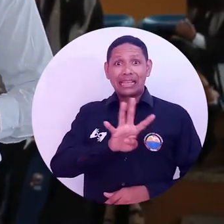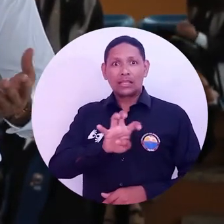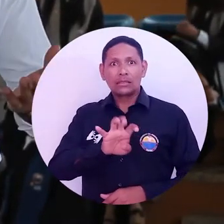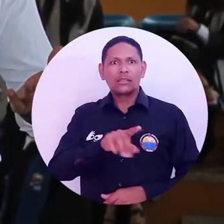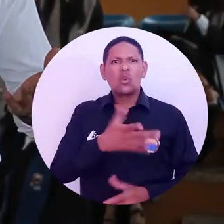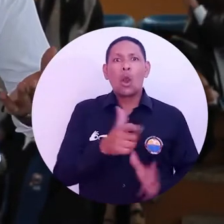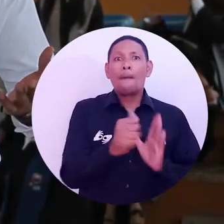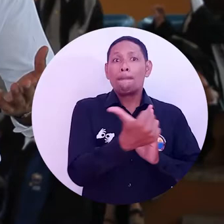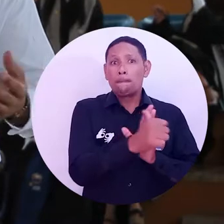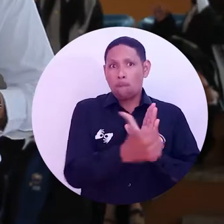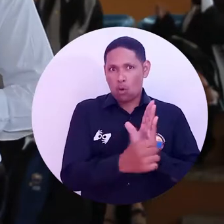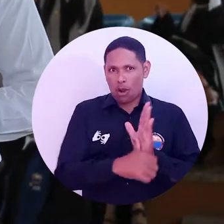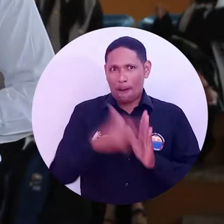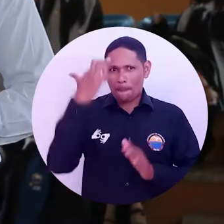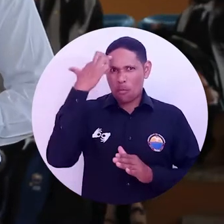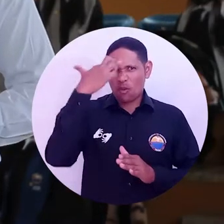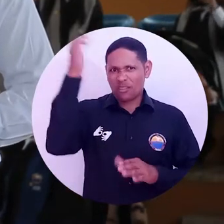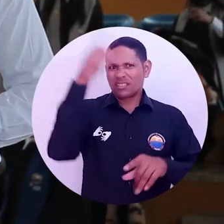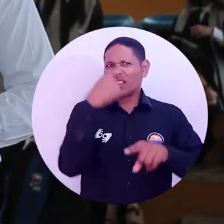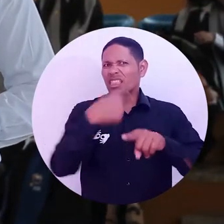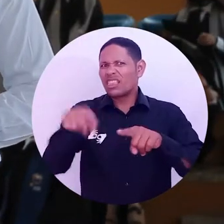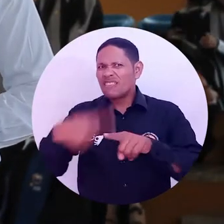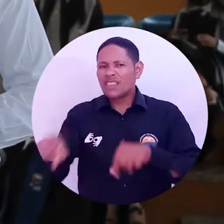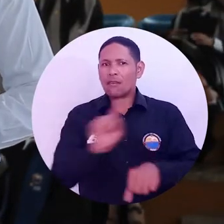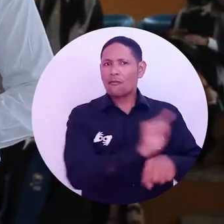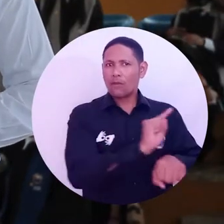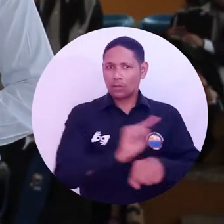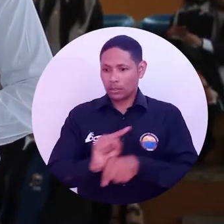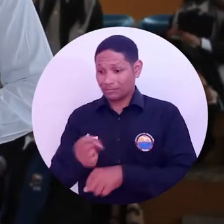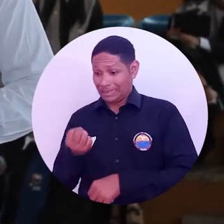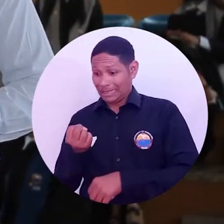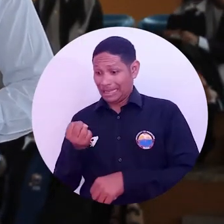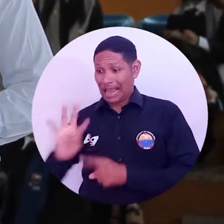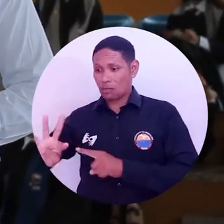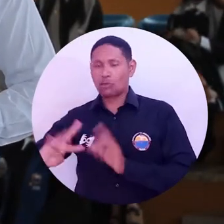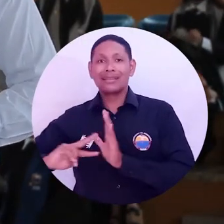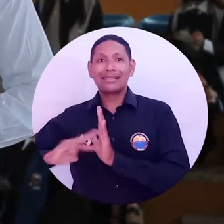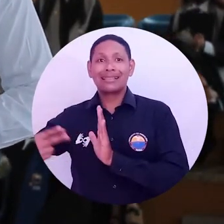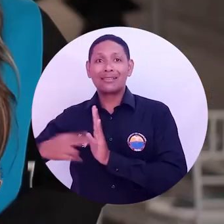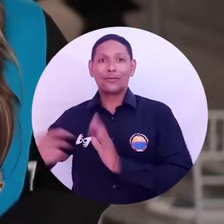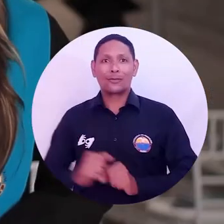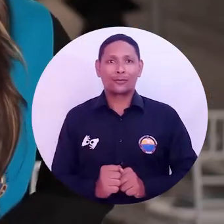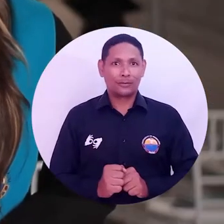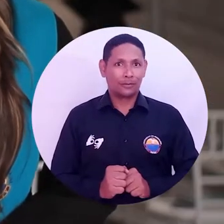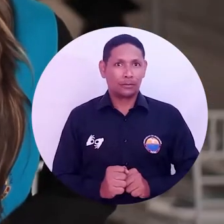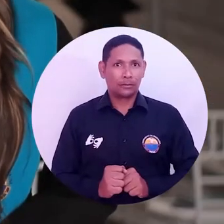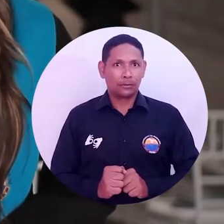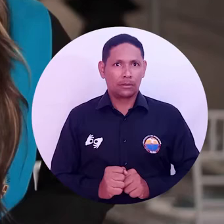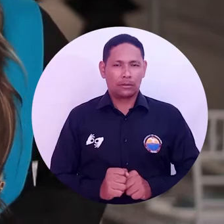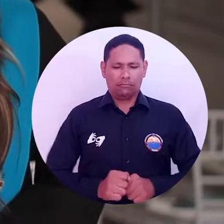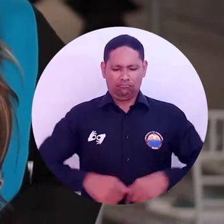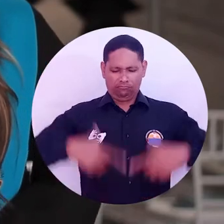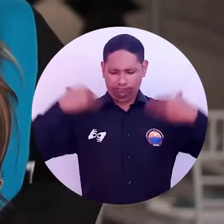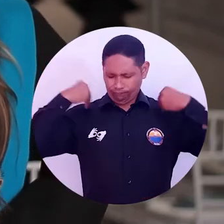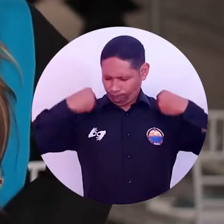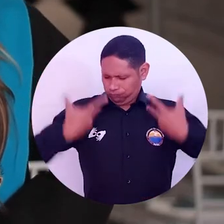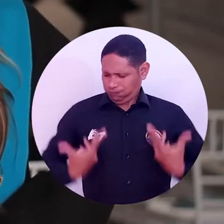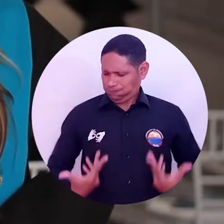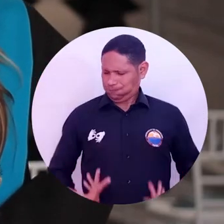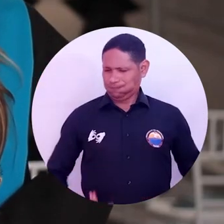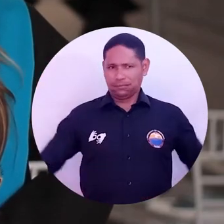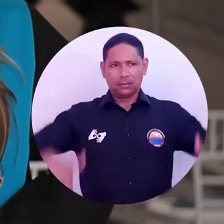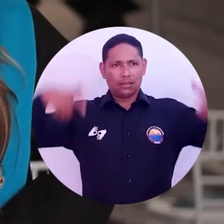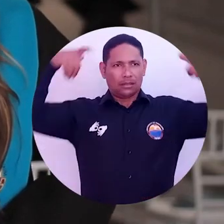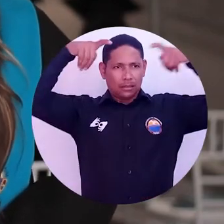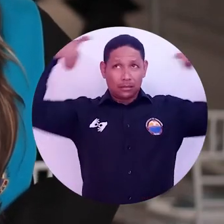pertenecen a programas profesionales de diferentes facultades y 14 a tecnologías. Vestidos de toga, birrete y con las